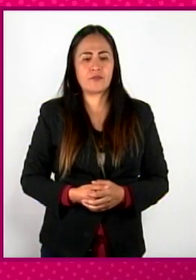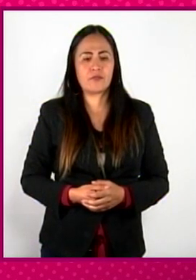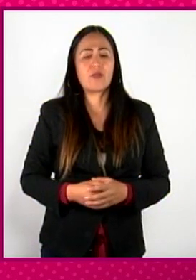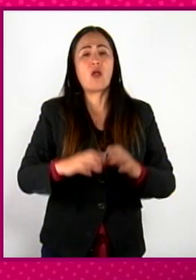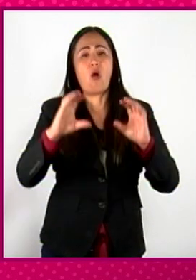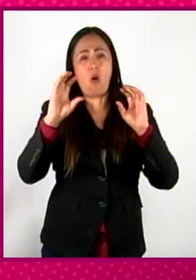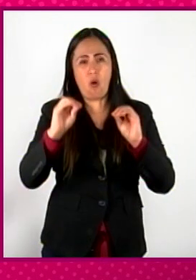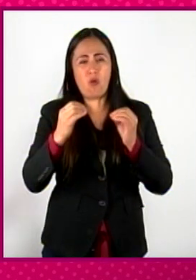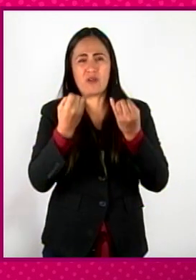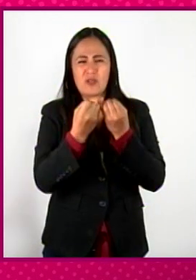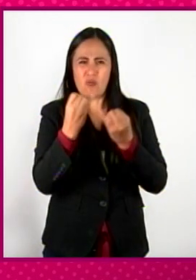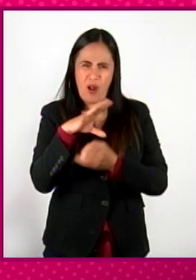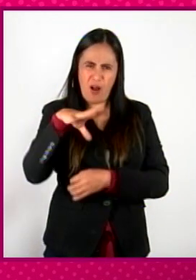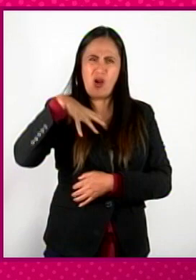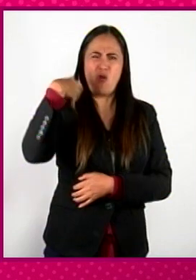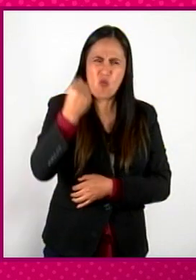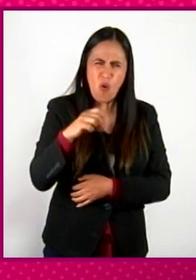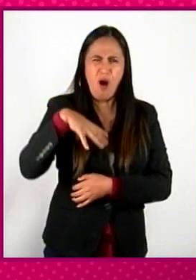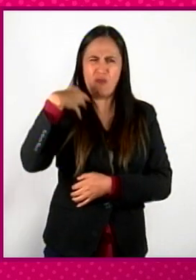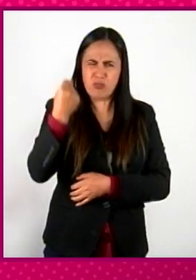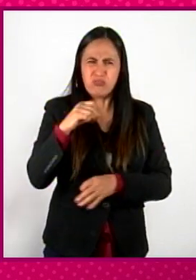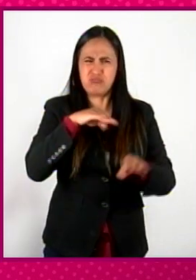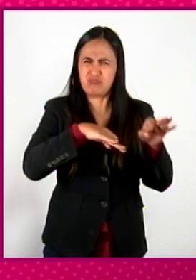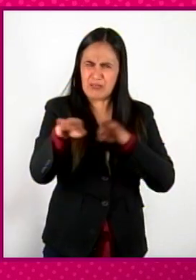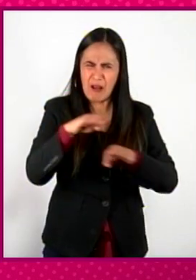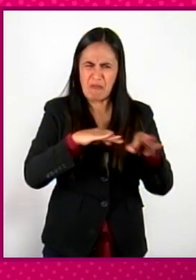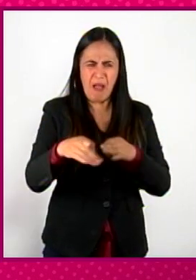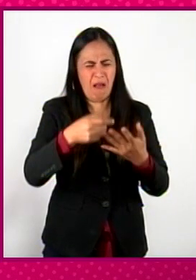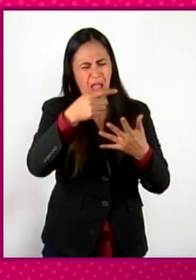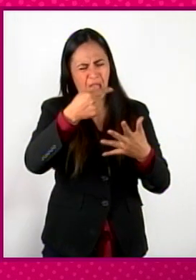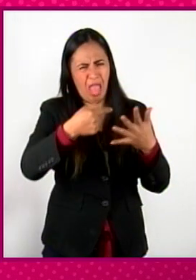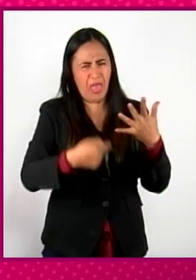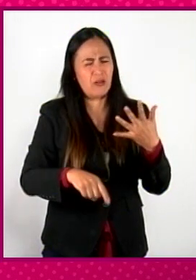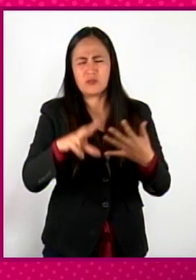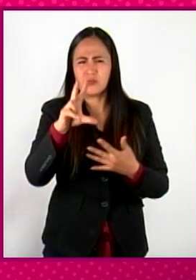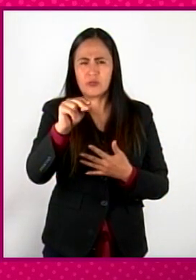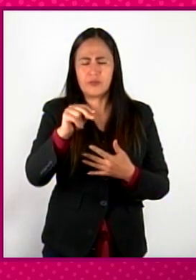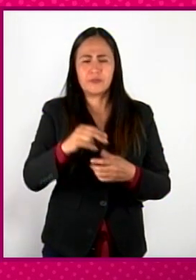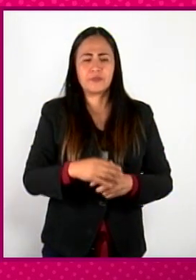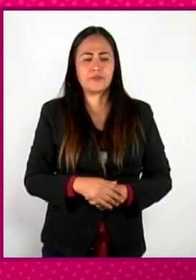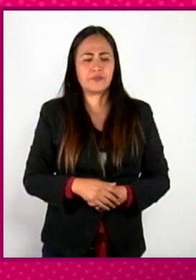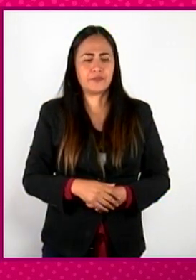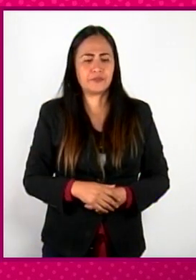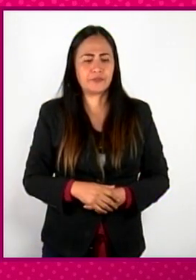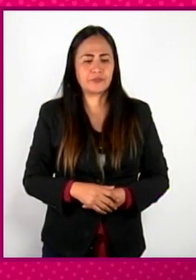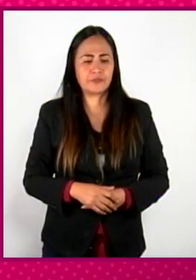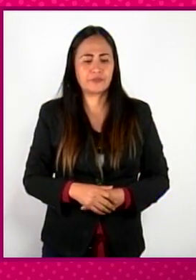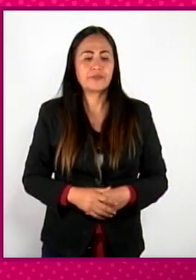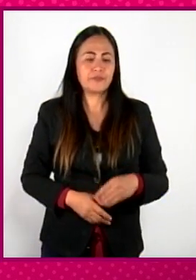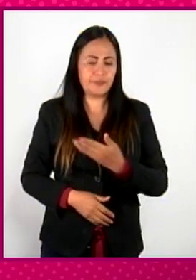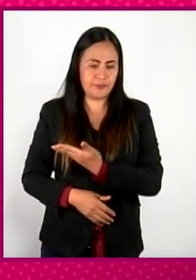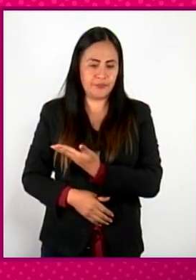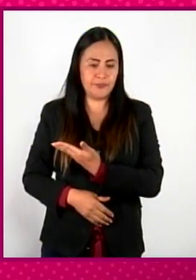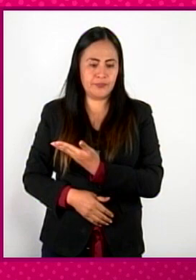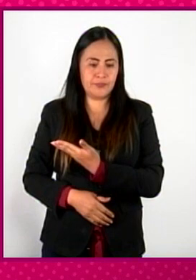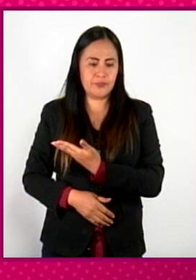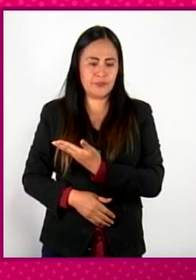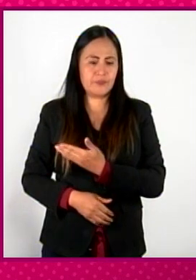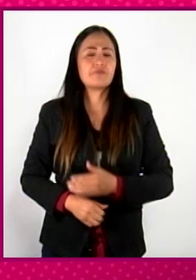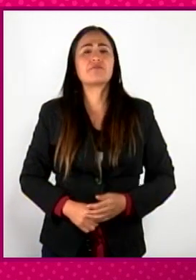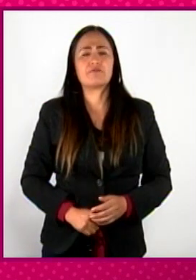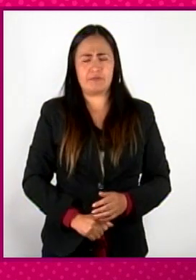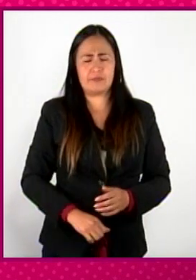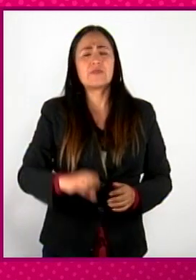explotadora respecto al trabajo, ¿no? Y por otro lado, sí es cierto que hubo muchos movimientos de